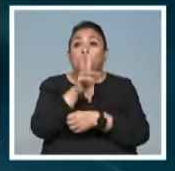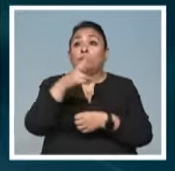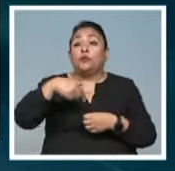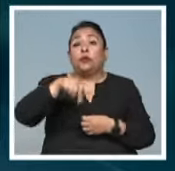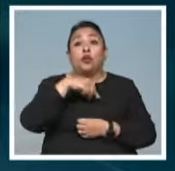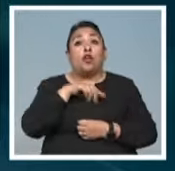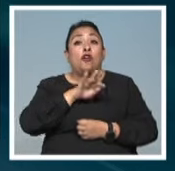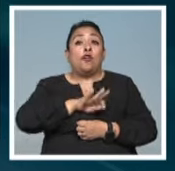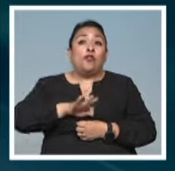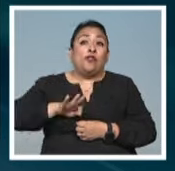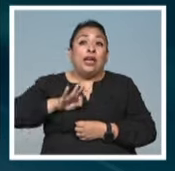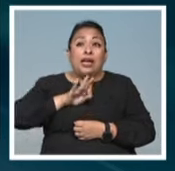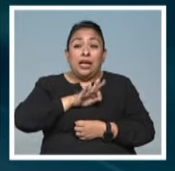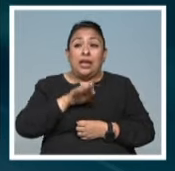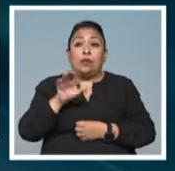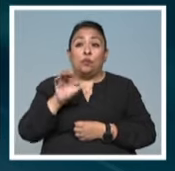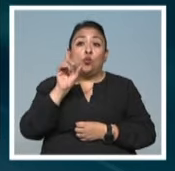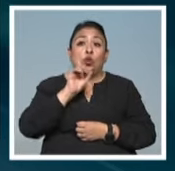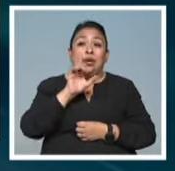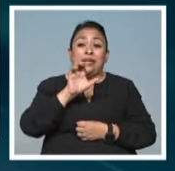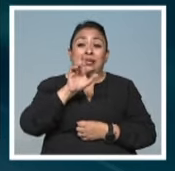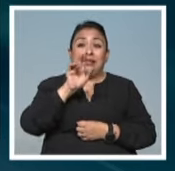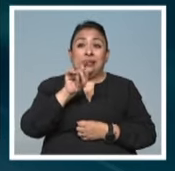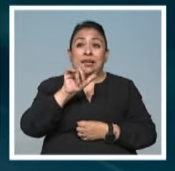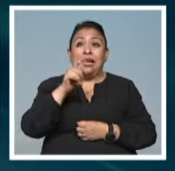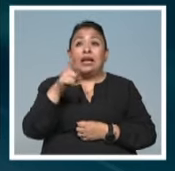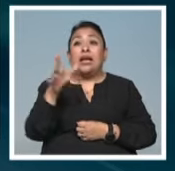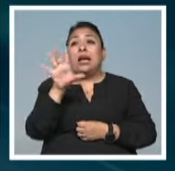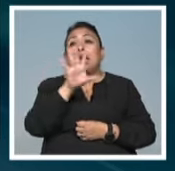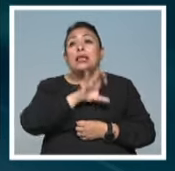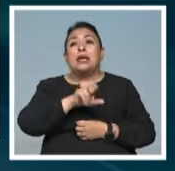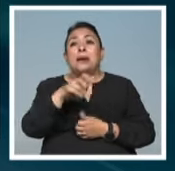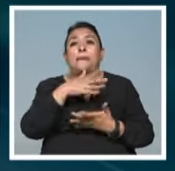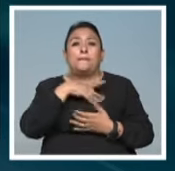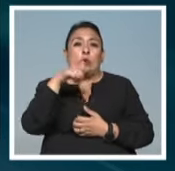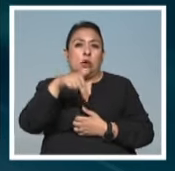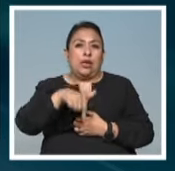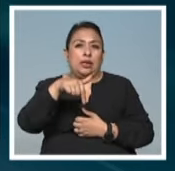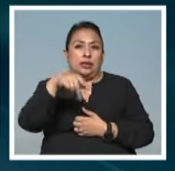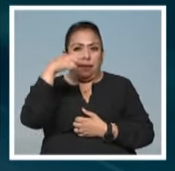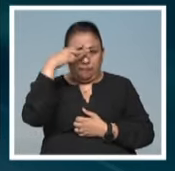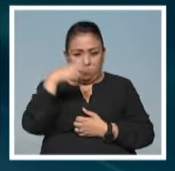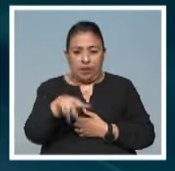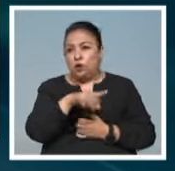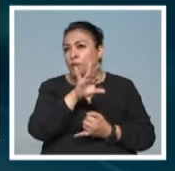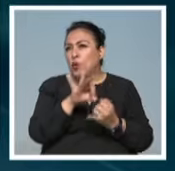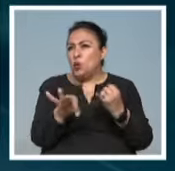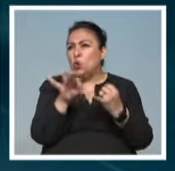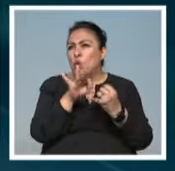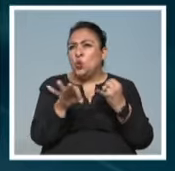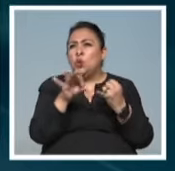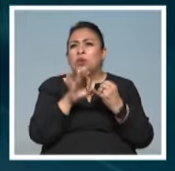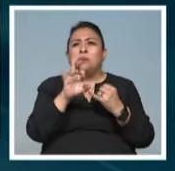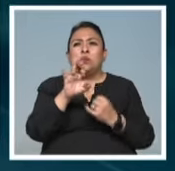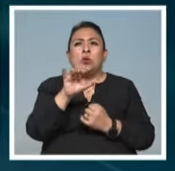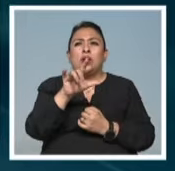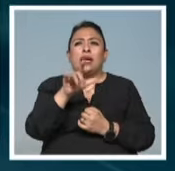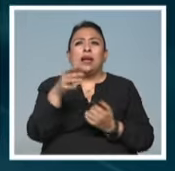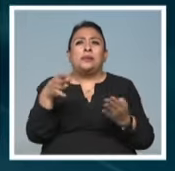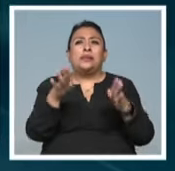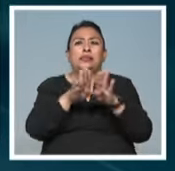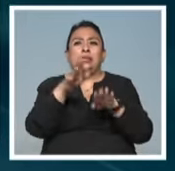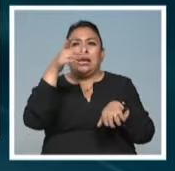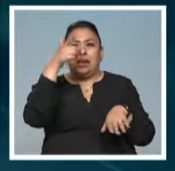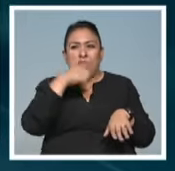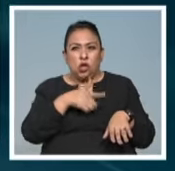felices que Cristina Aguilera sienta todo el amor que tenemos los Fighters aquí en México. Finalmente, Calvin Harris se reía la noche,